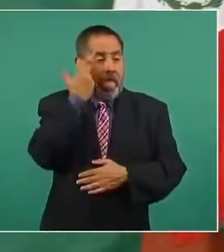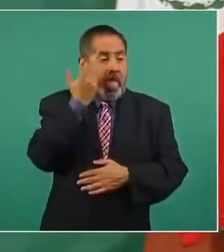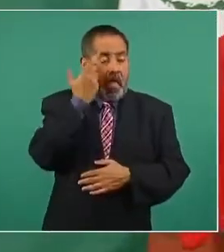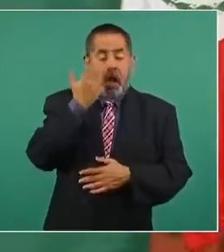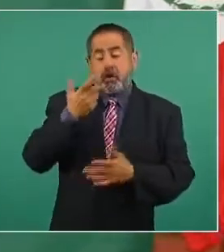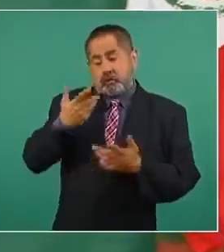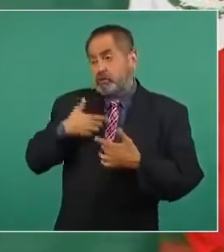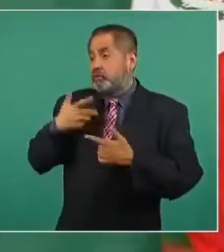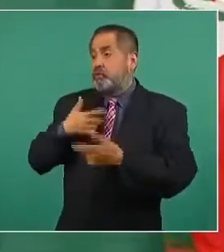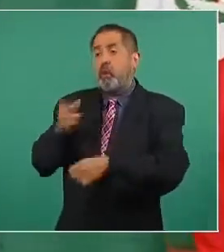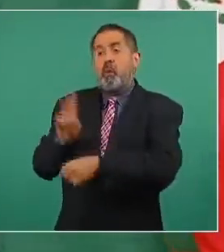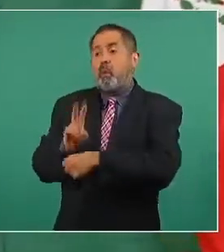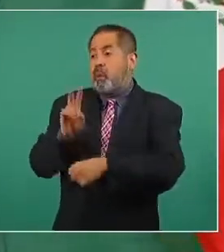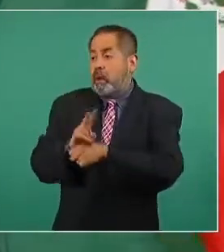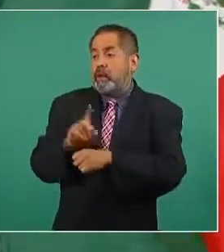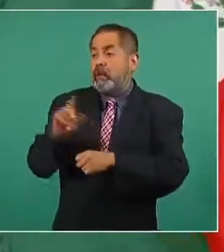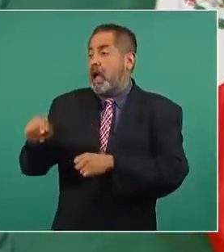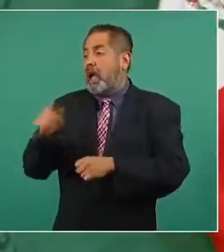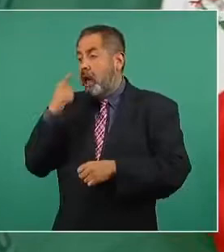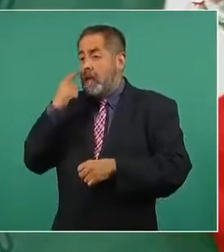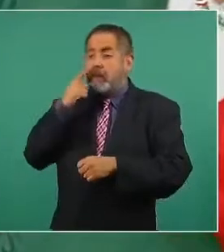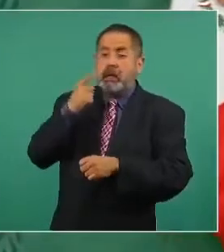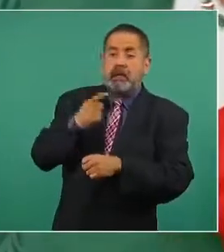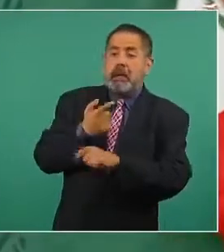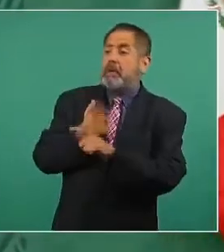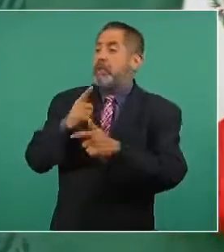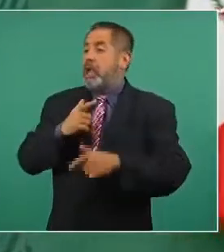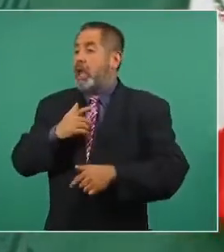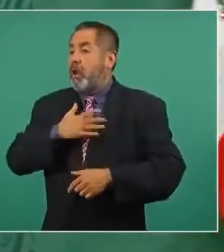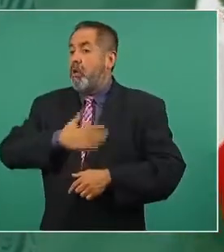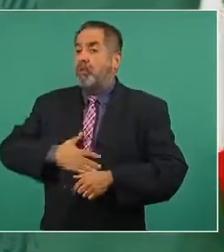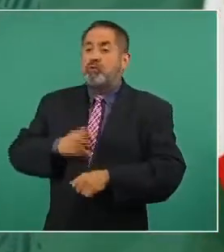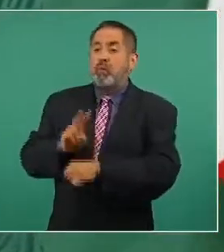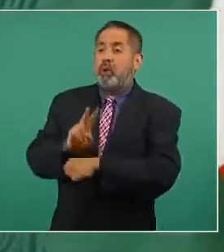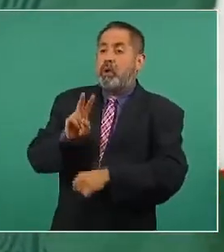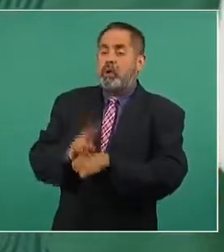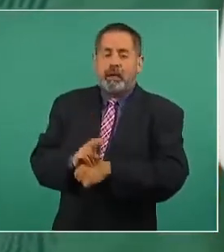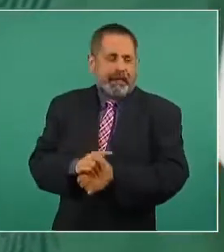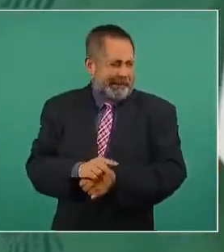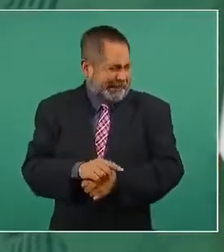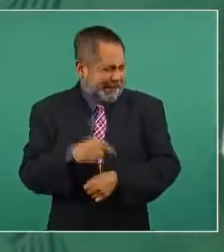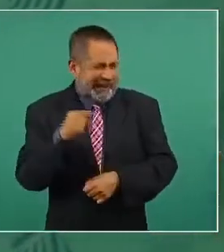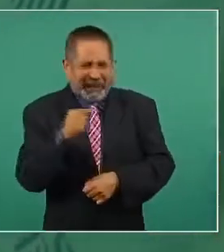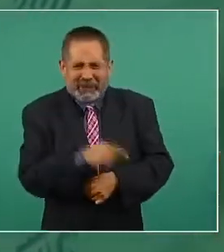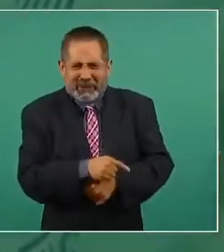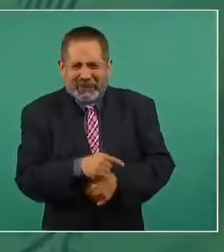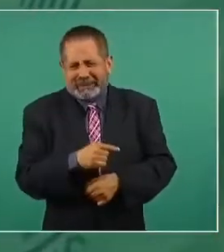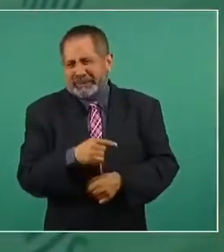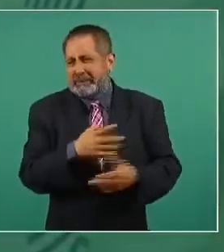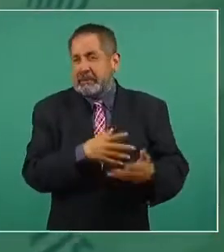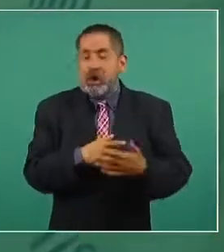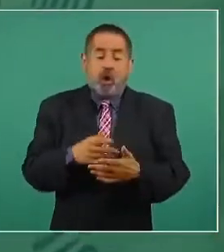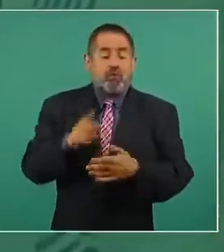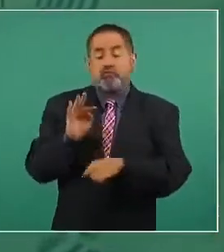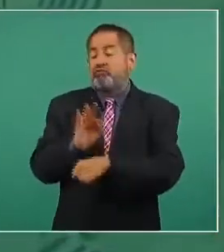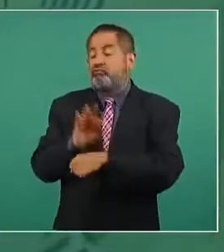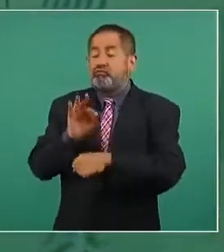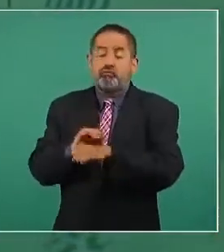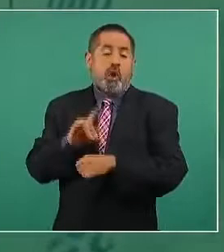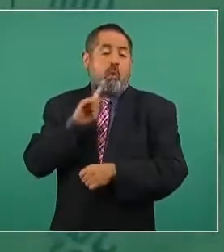de la libertad, de la justicia. Se vuelven feministas,